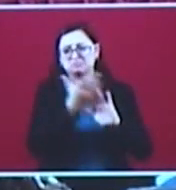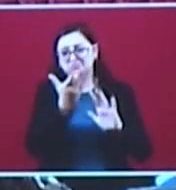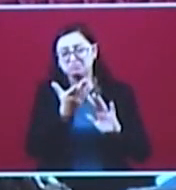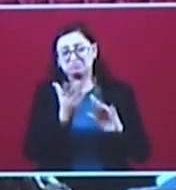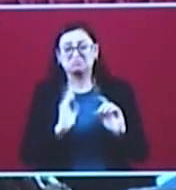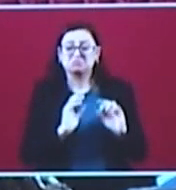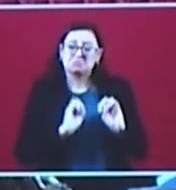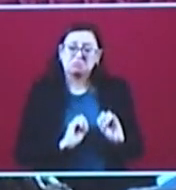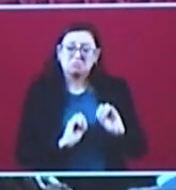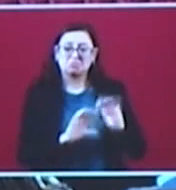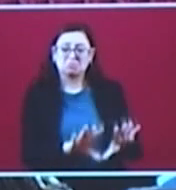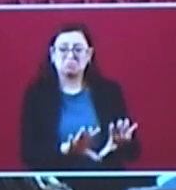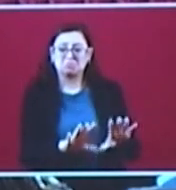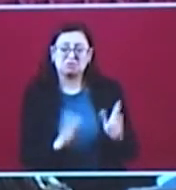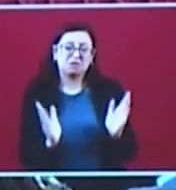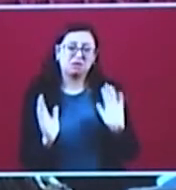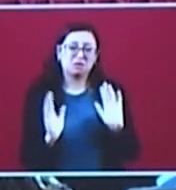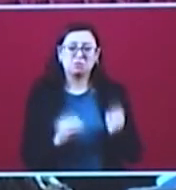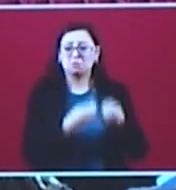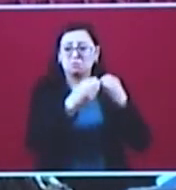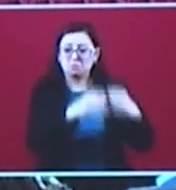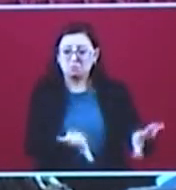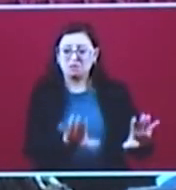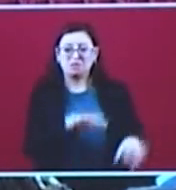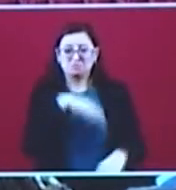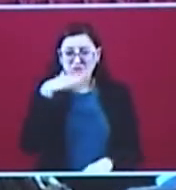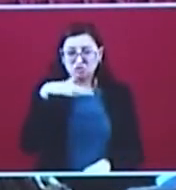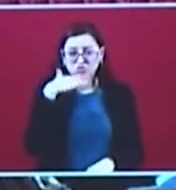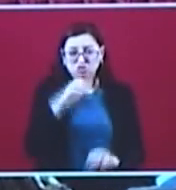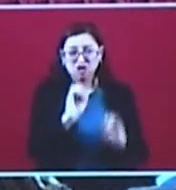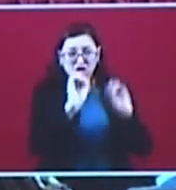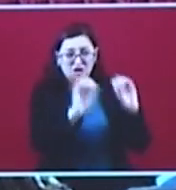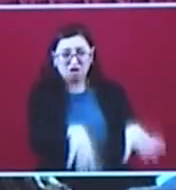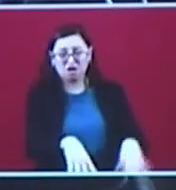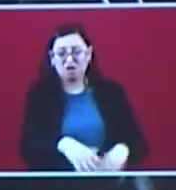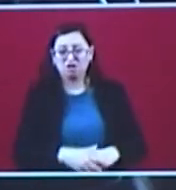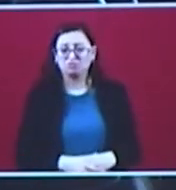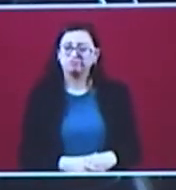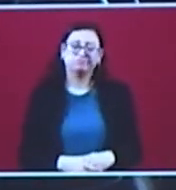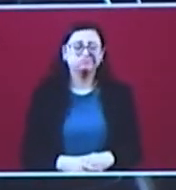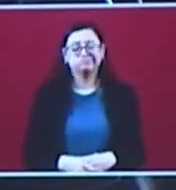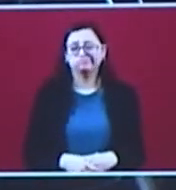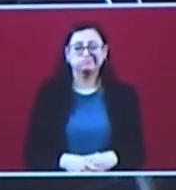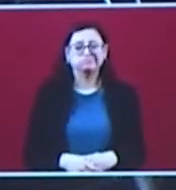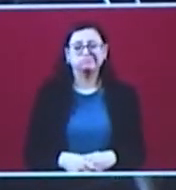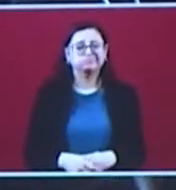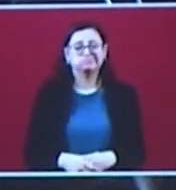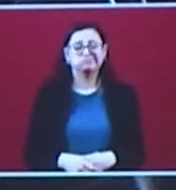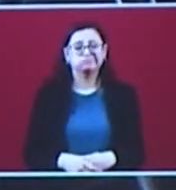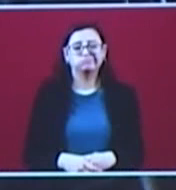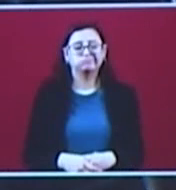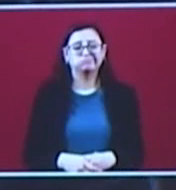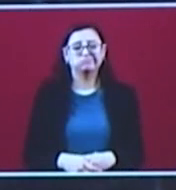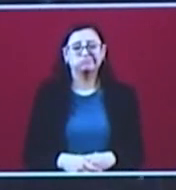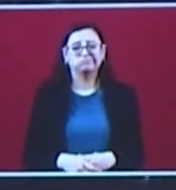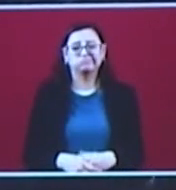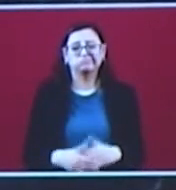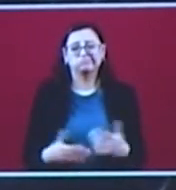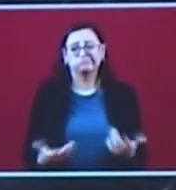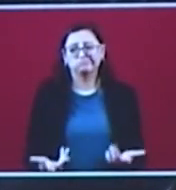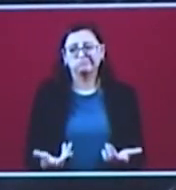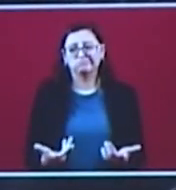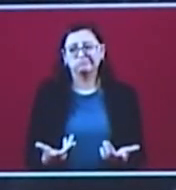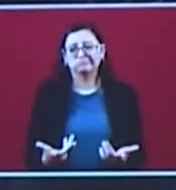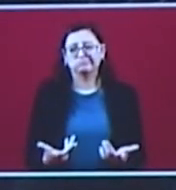hidroeléctrica ya existe, está construida, le costó al Estado mexicano 25 mil millones de pesos y el presidente